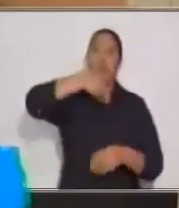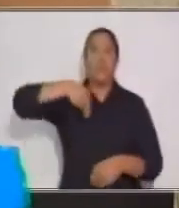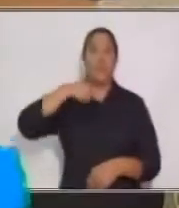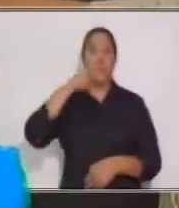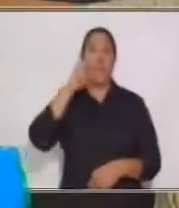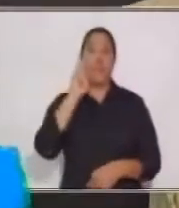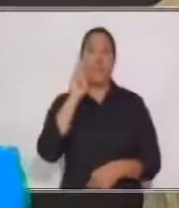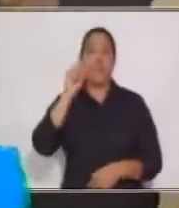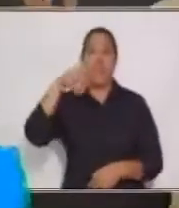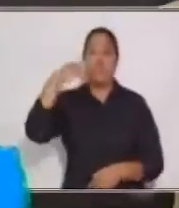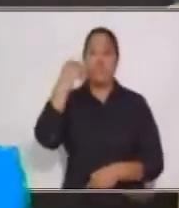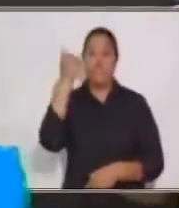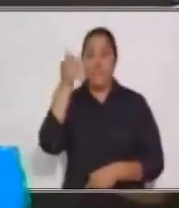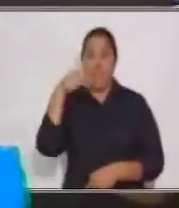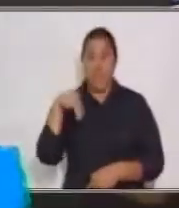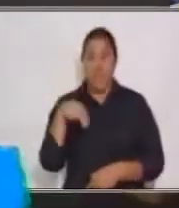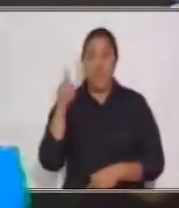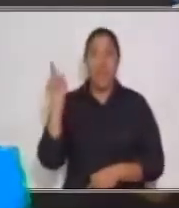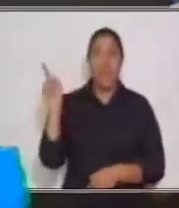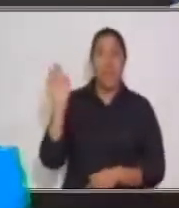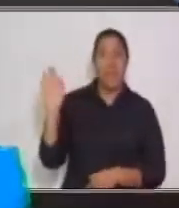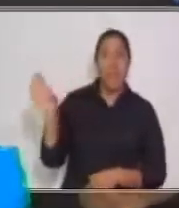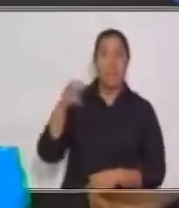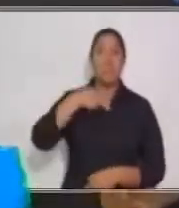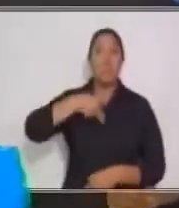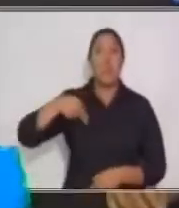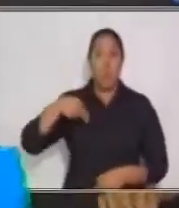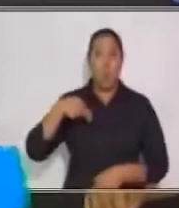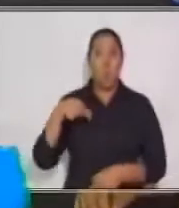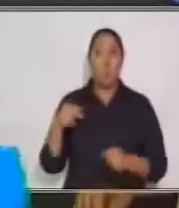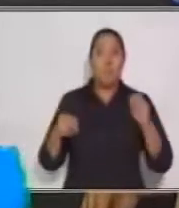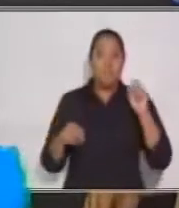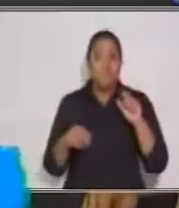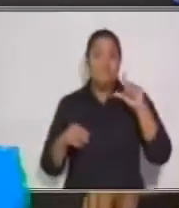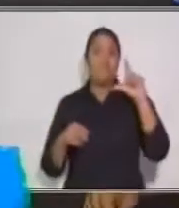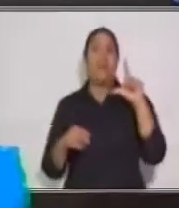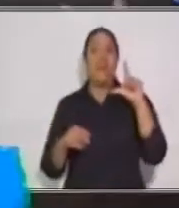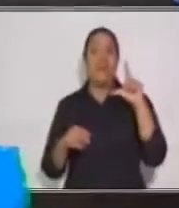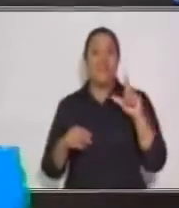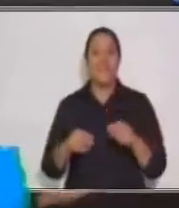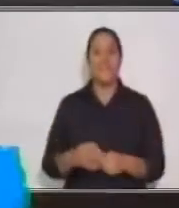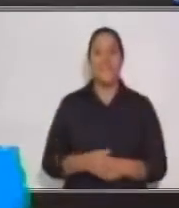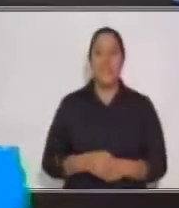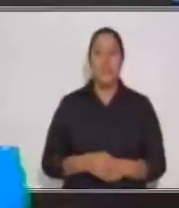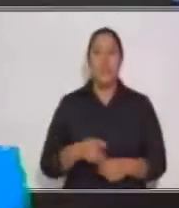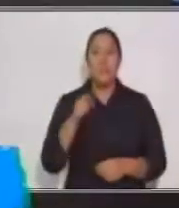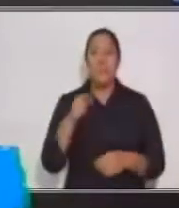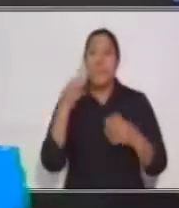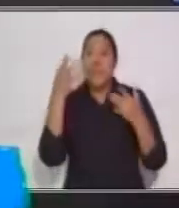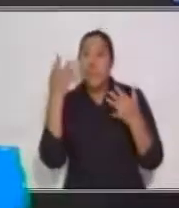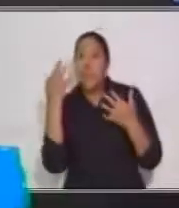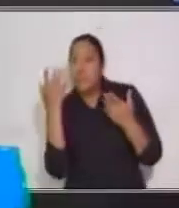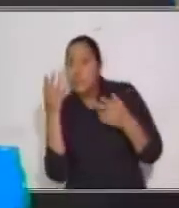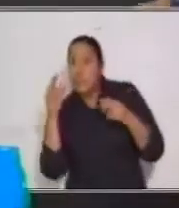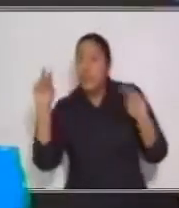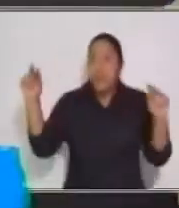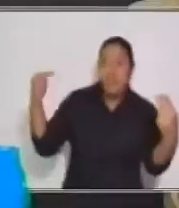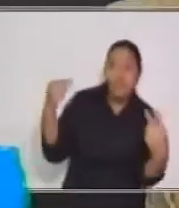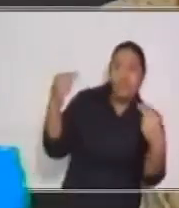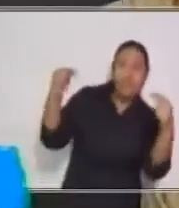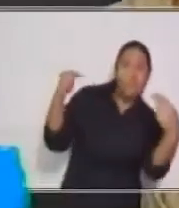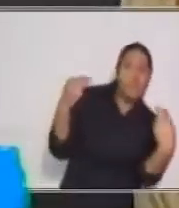Damián es el nombre de una persona. Va con mayúscula. Excelente. Muy bien. Y espera que sus amigos lo encuentren.